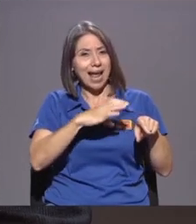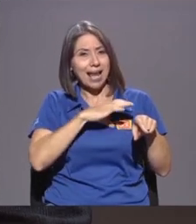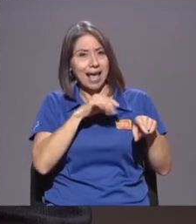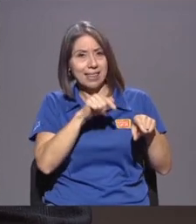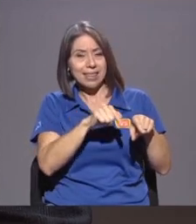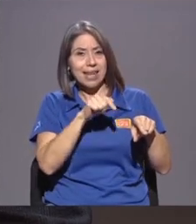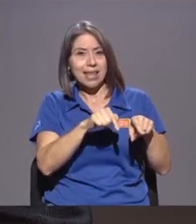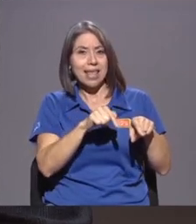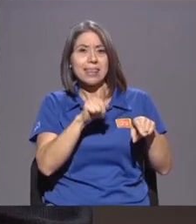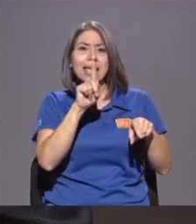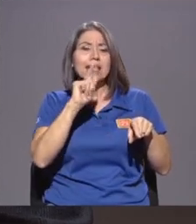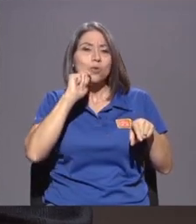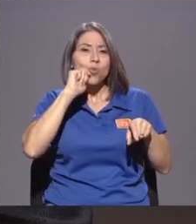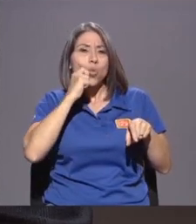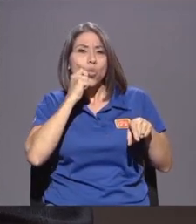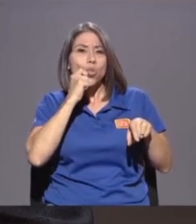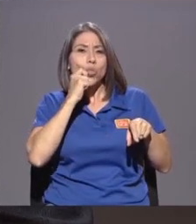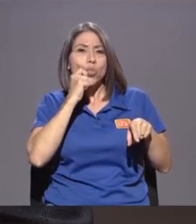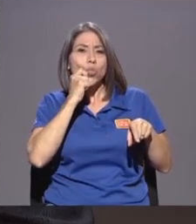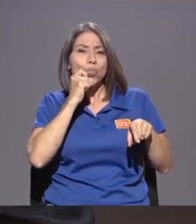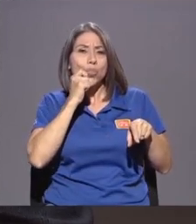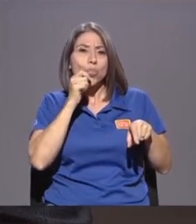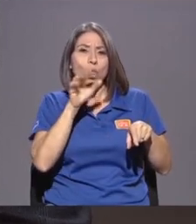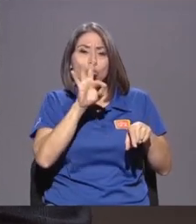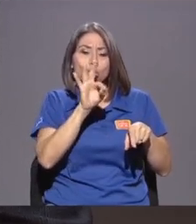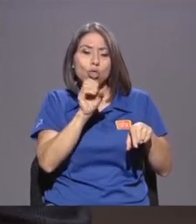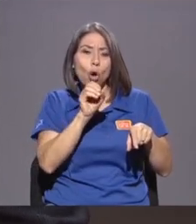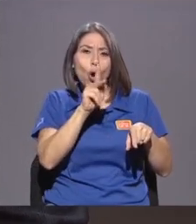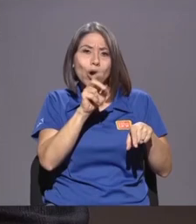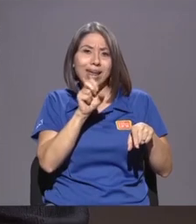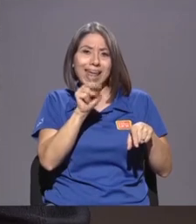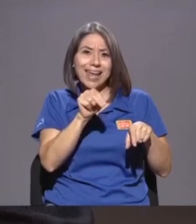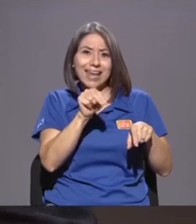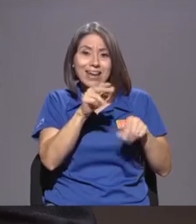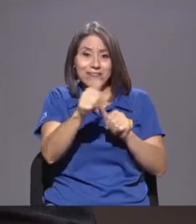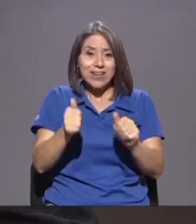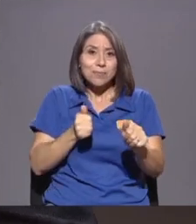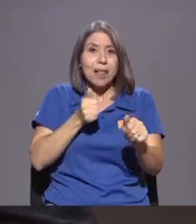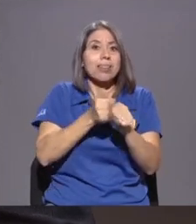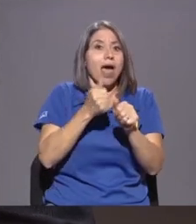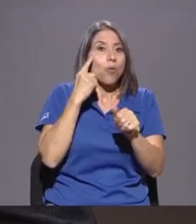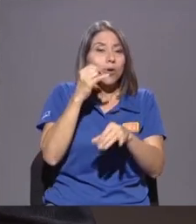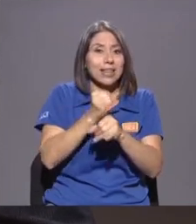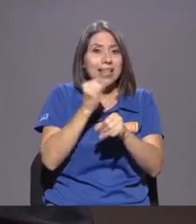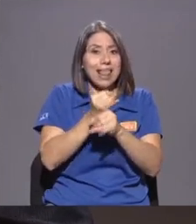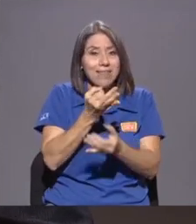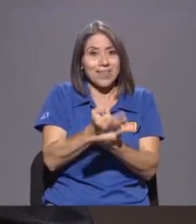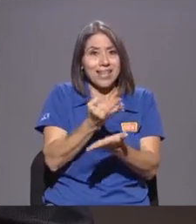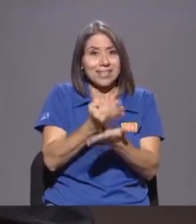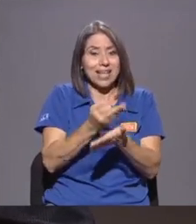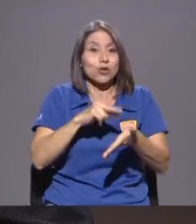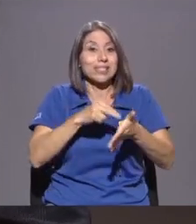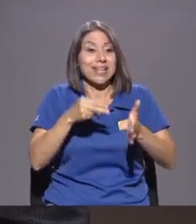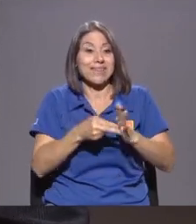Un token Un token Electrónico Que está Respaldado Por un Activo Financiero Es Básicamente Un